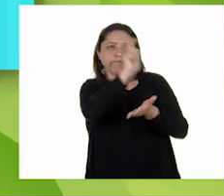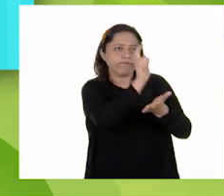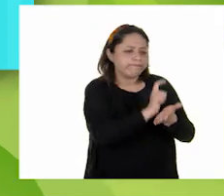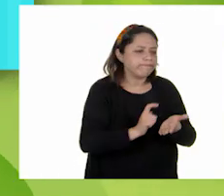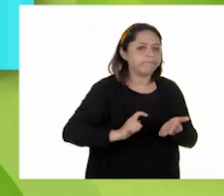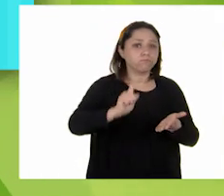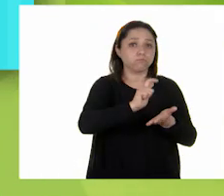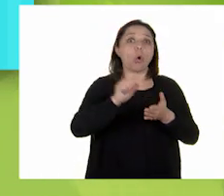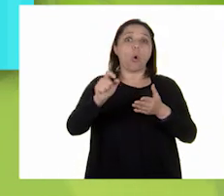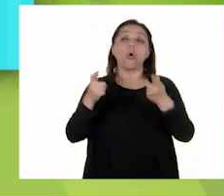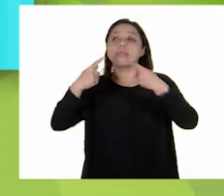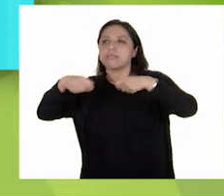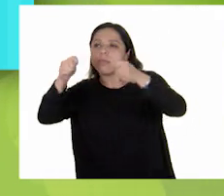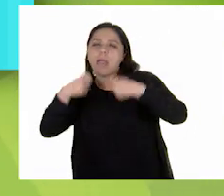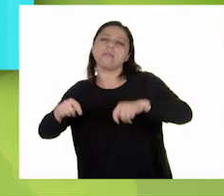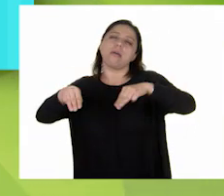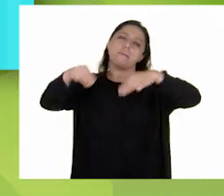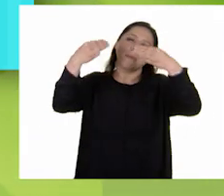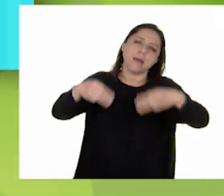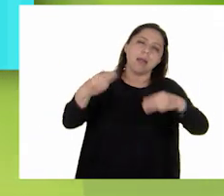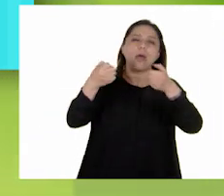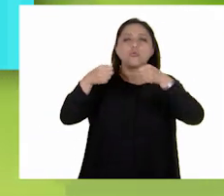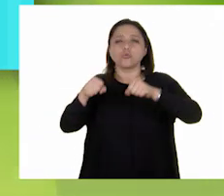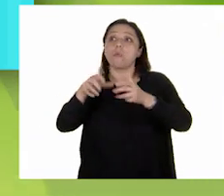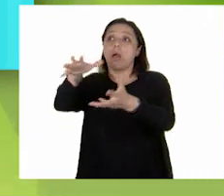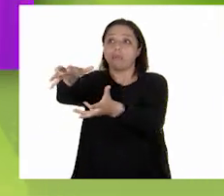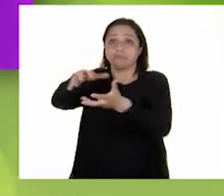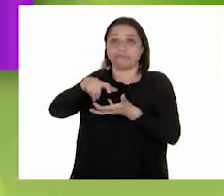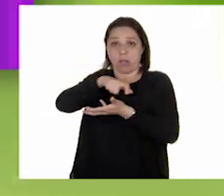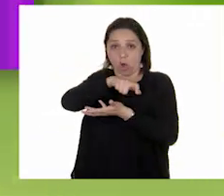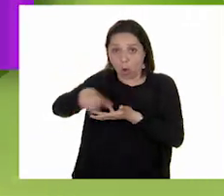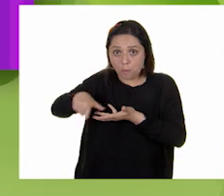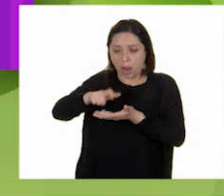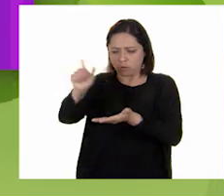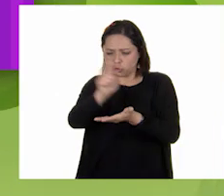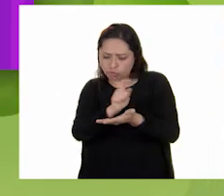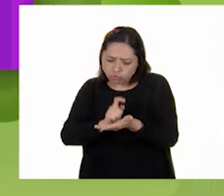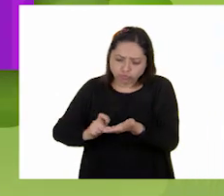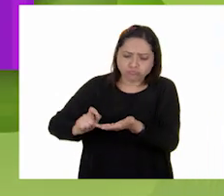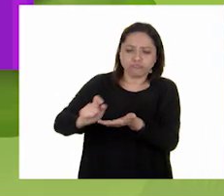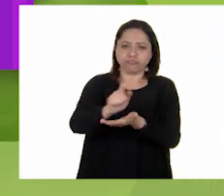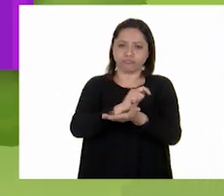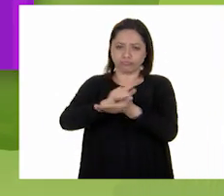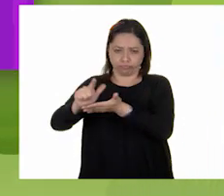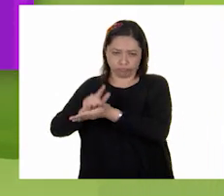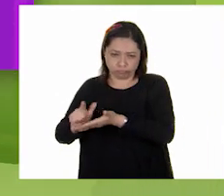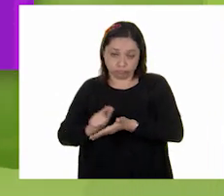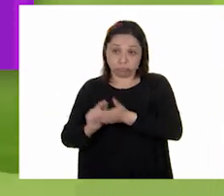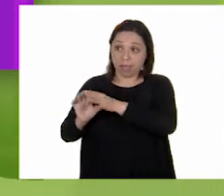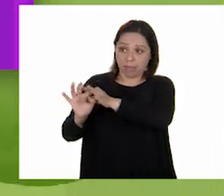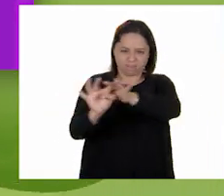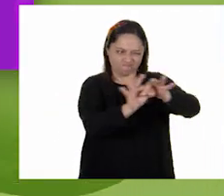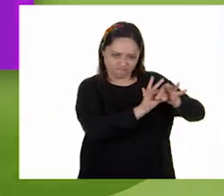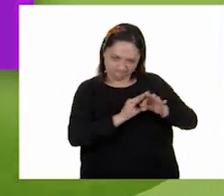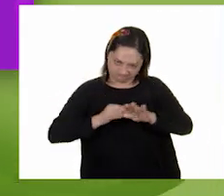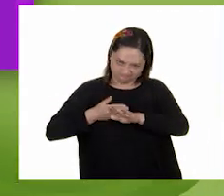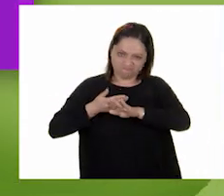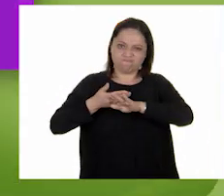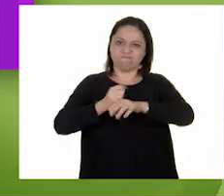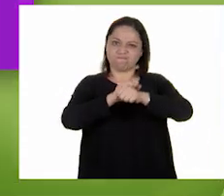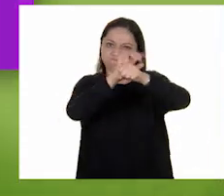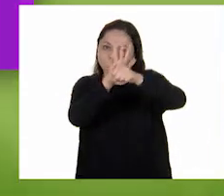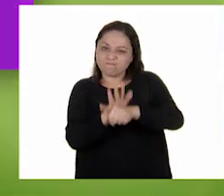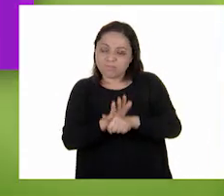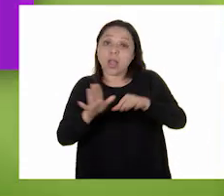las cosas que compres en la tienda o en el supermercado. Sigamos luchando juntos contra este virus cuidándonos los